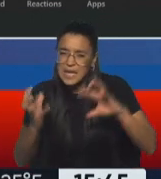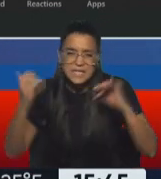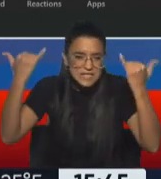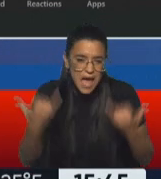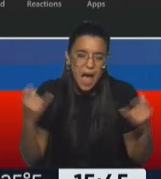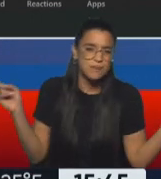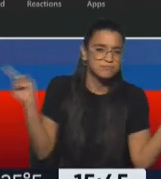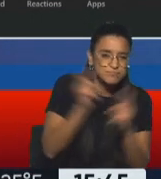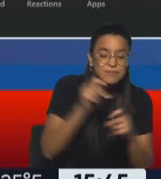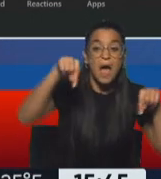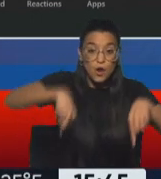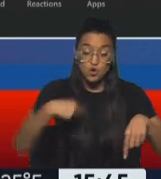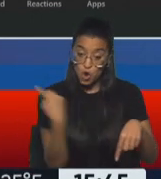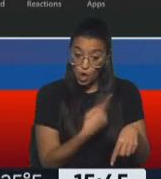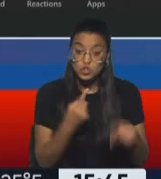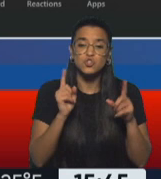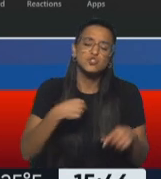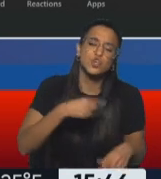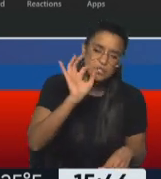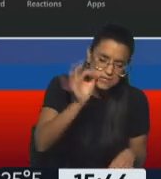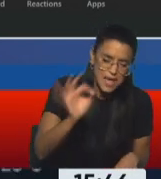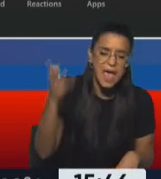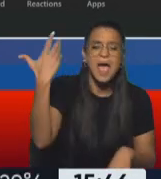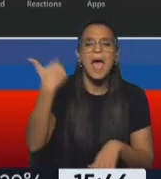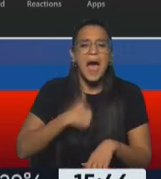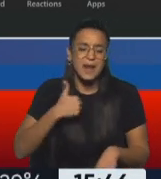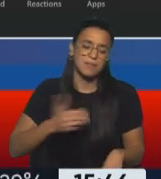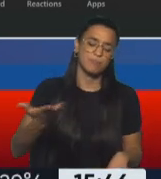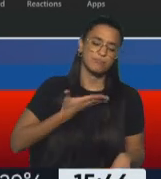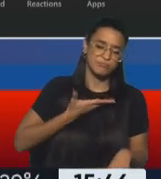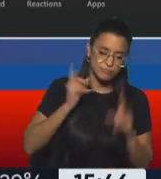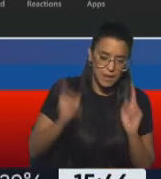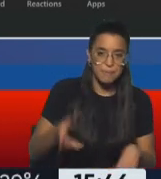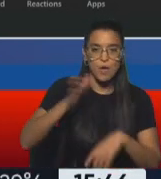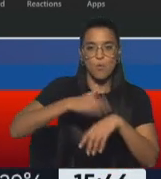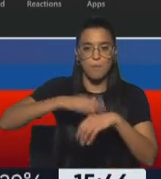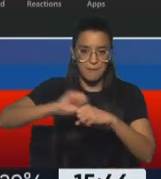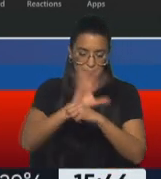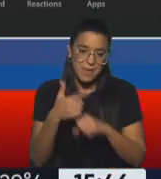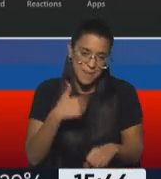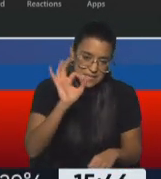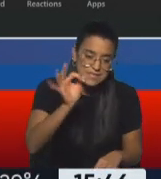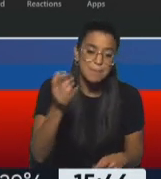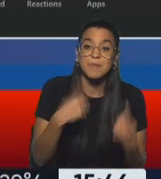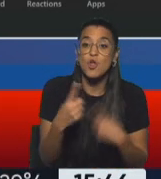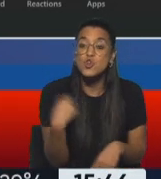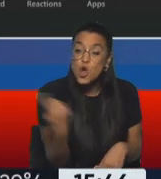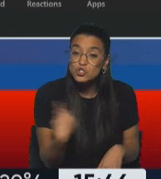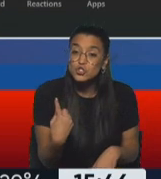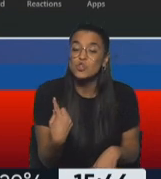y en estos momentos también nosotros, yo sé que Argentina también está muy golpeada por la pandemia, ¿no? Pero, por ejemplo, nosotros